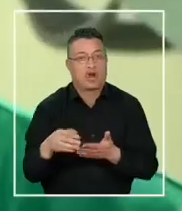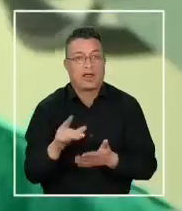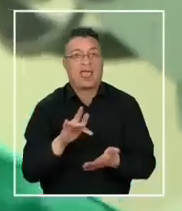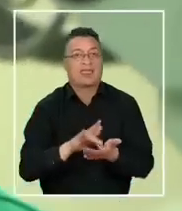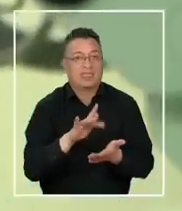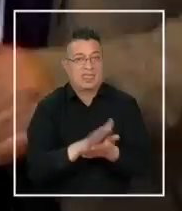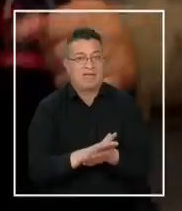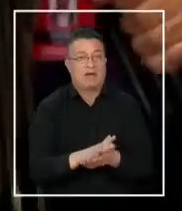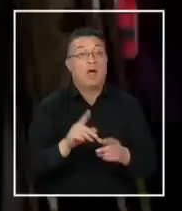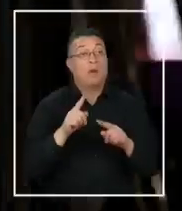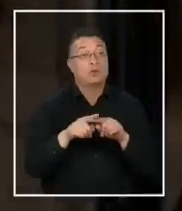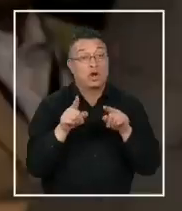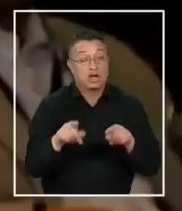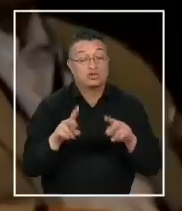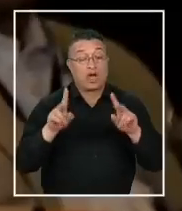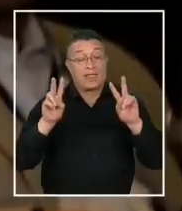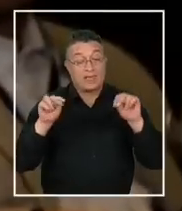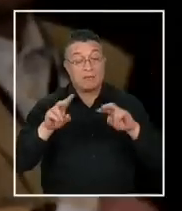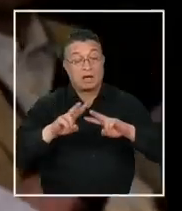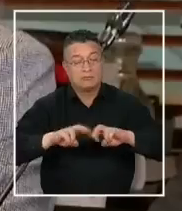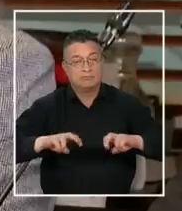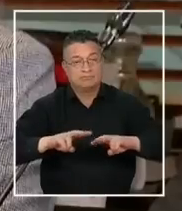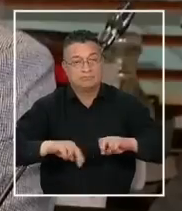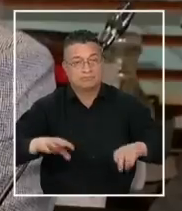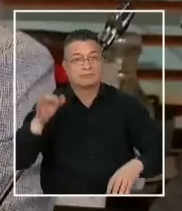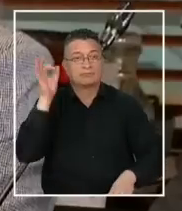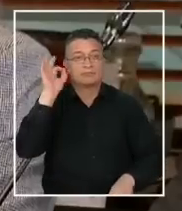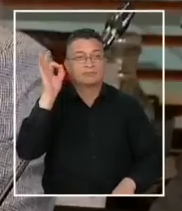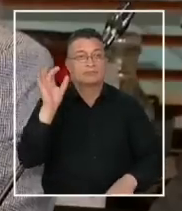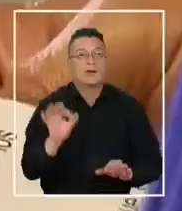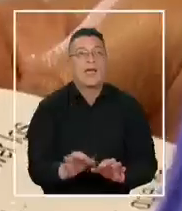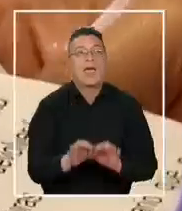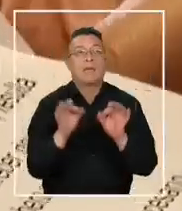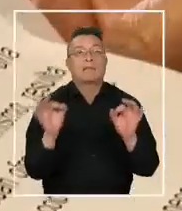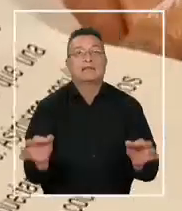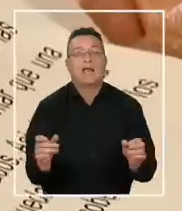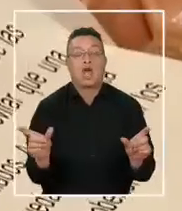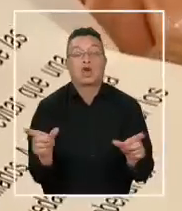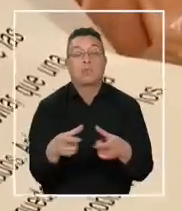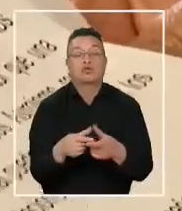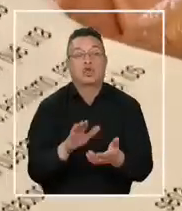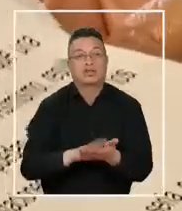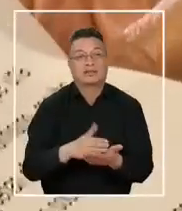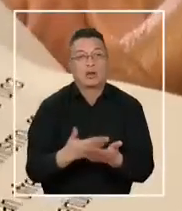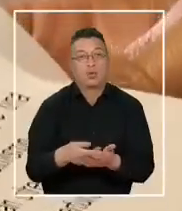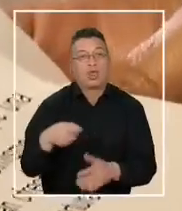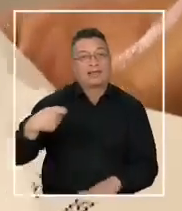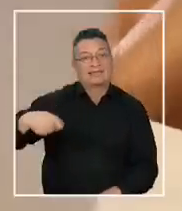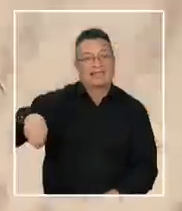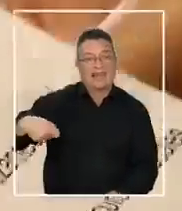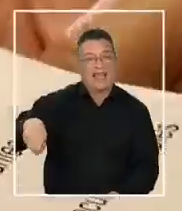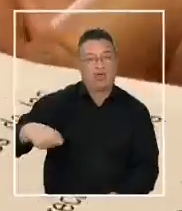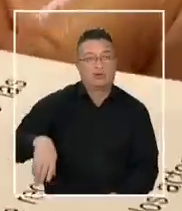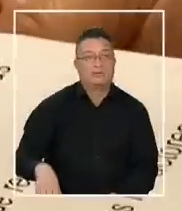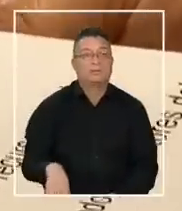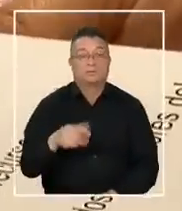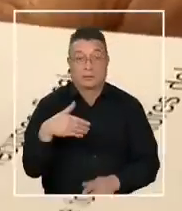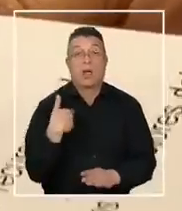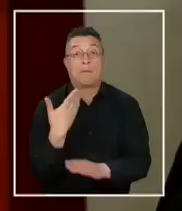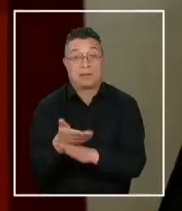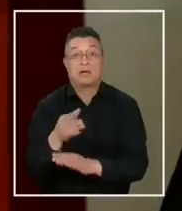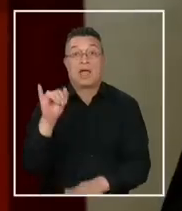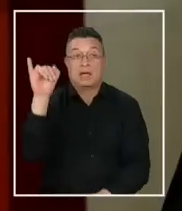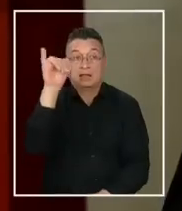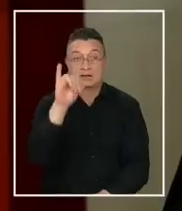Por ello, el tema será analizado en una sesión especial de la Comisión de Salud del Senado. Cifra que le pedimos a la ISAPES